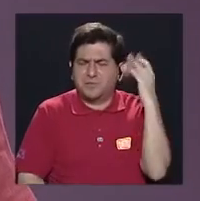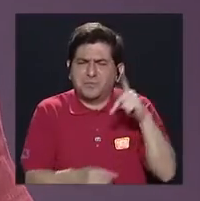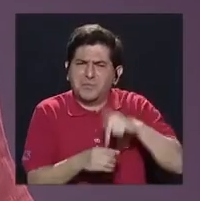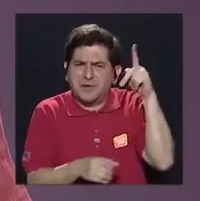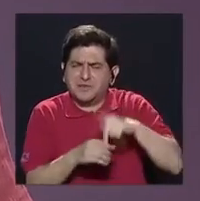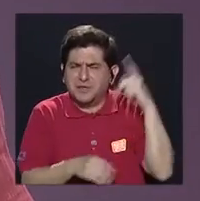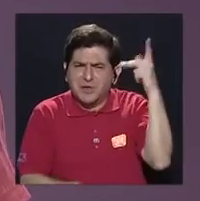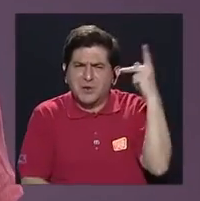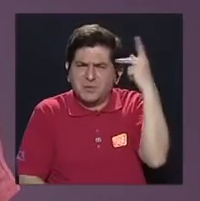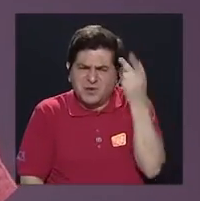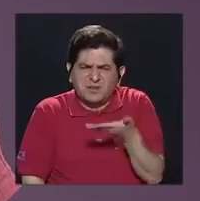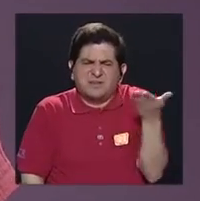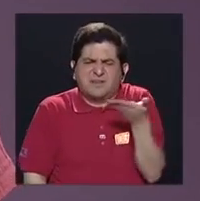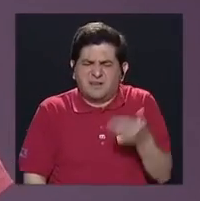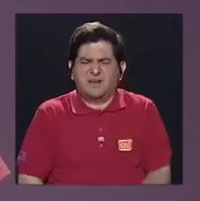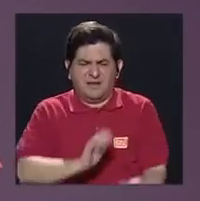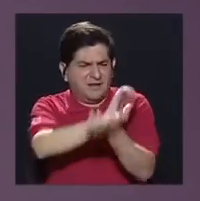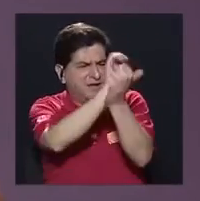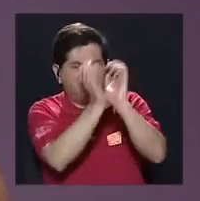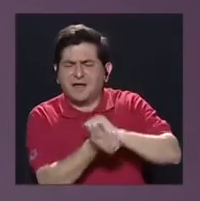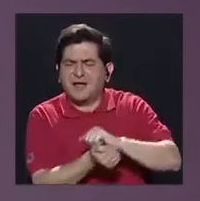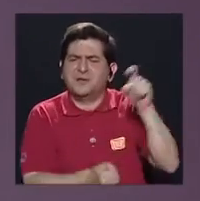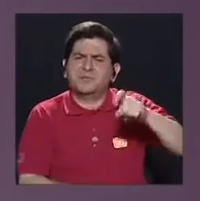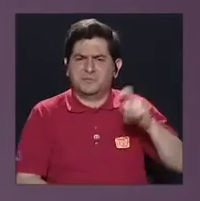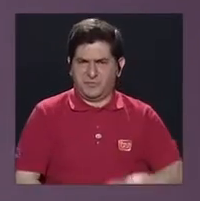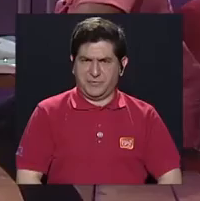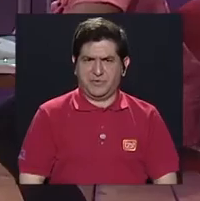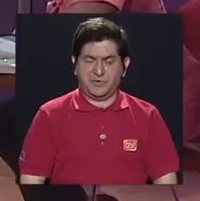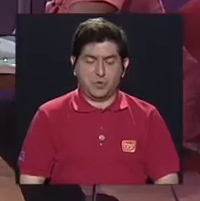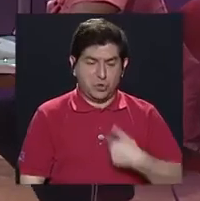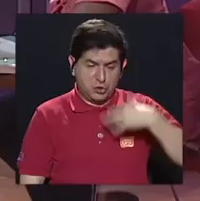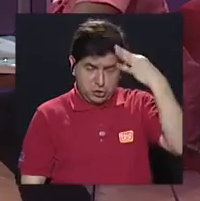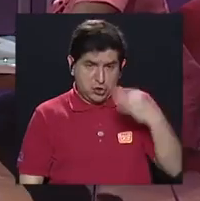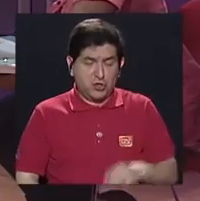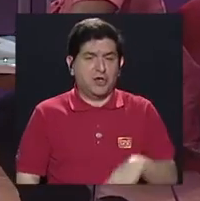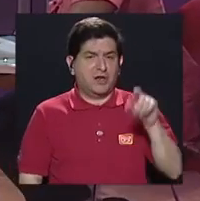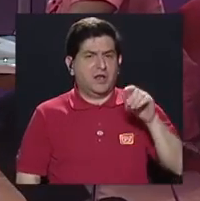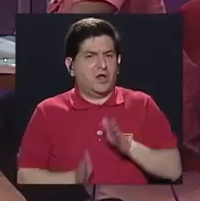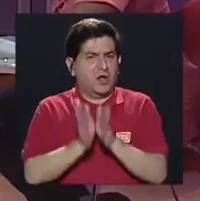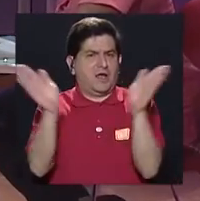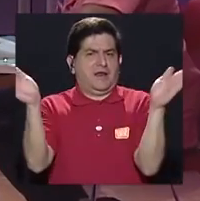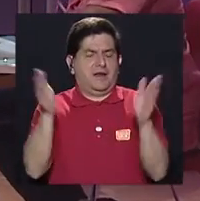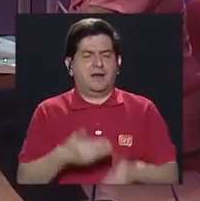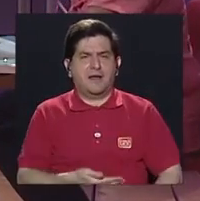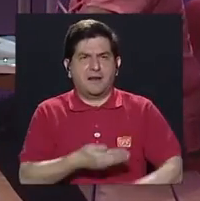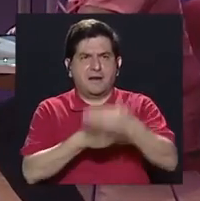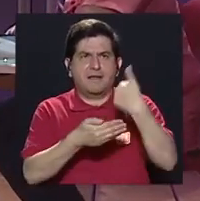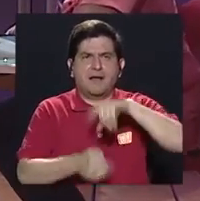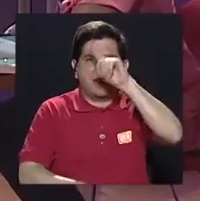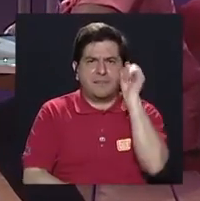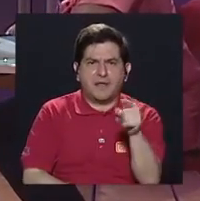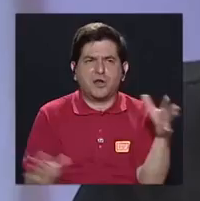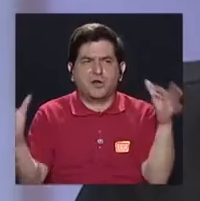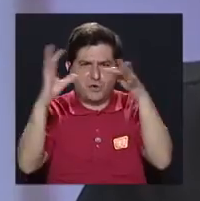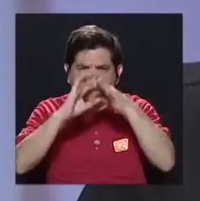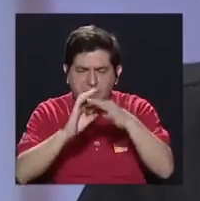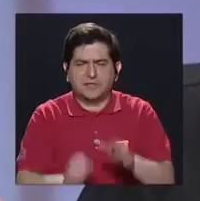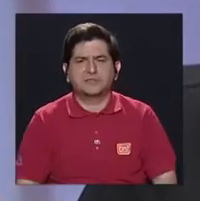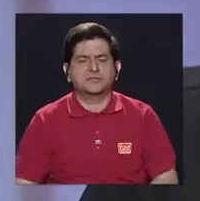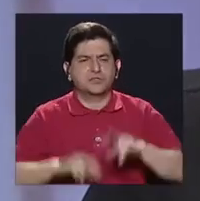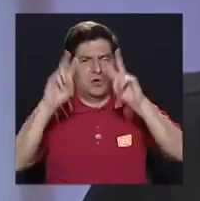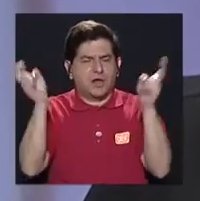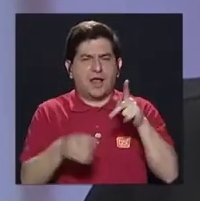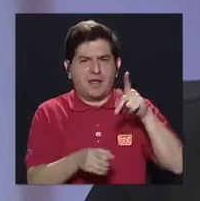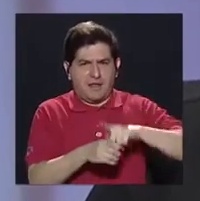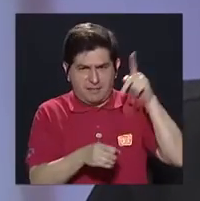en política? ¿Qué puede cambiar para que esto se dé? A mí me parece que en general, y retomando un poco la pregunta anterior que tiene que ver con esta, el tema de